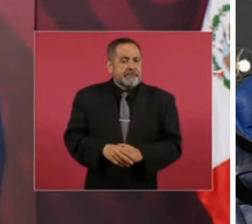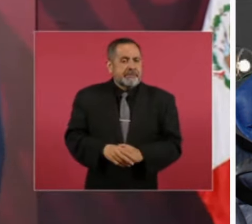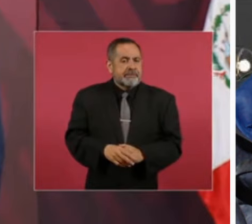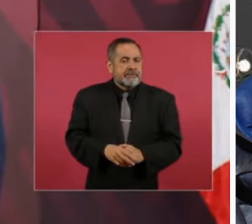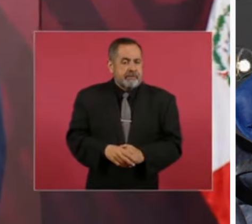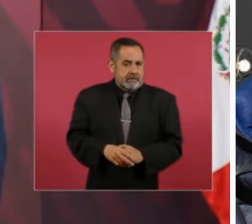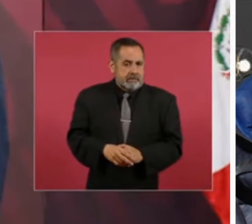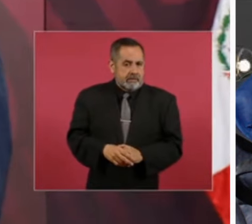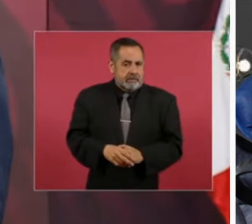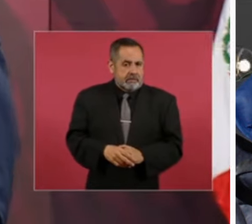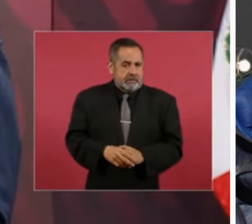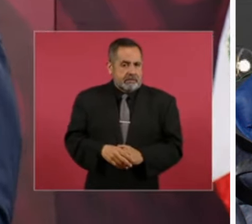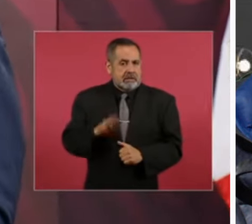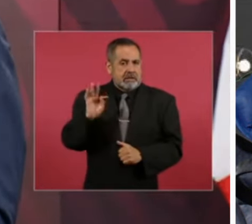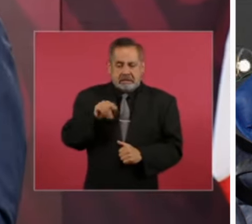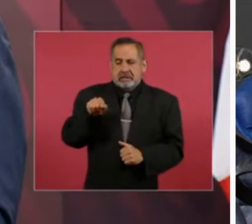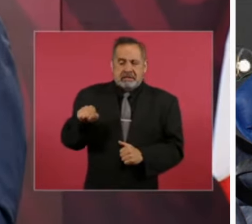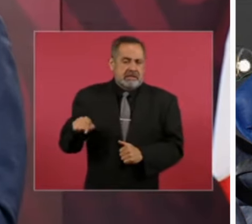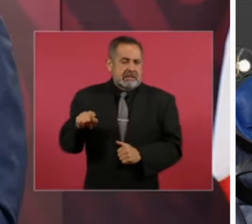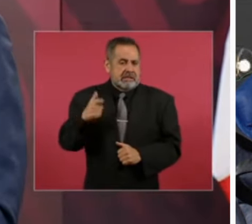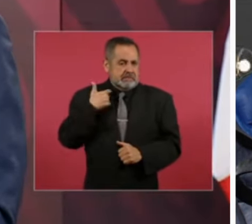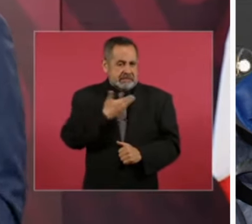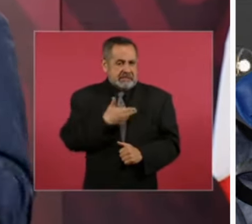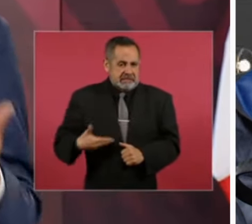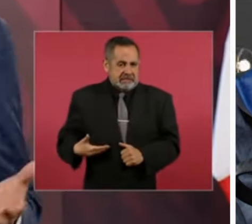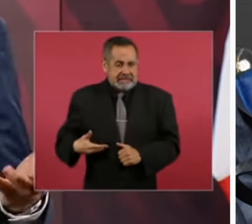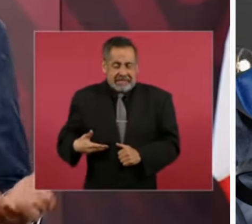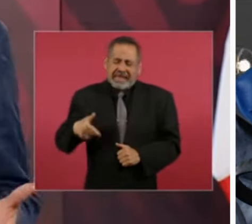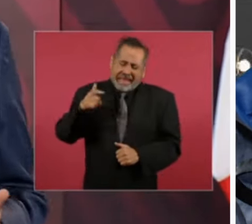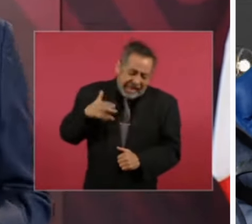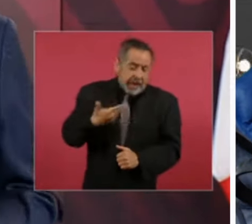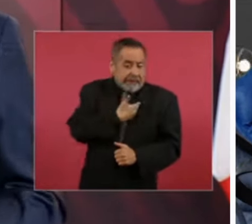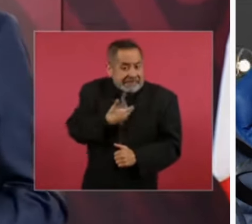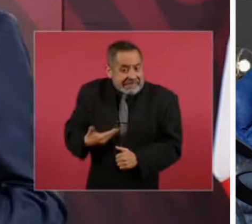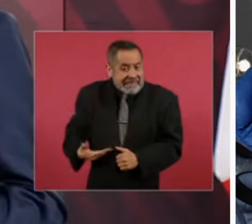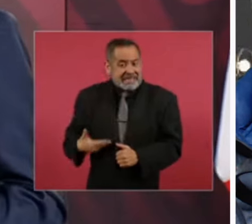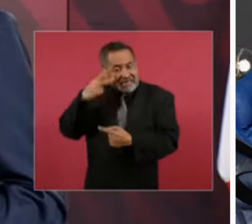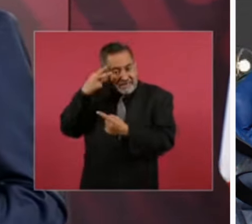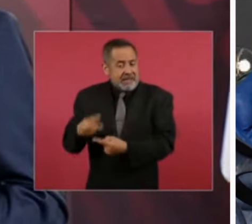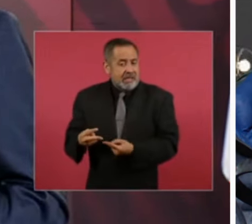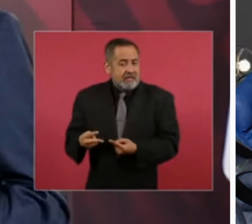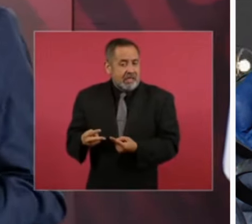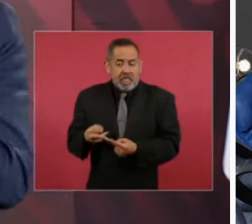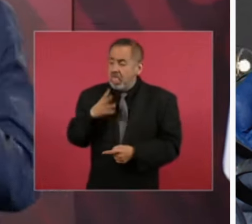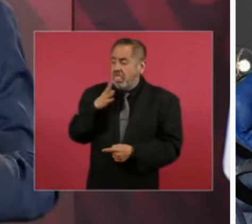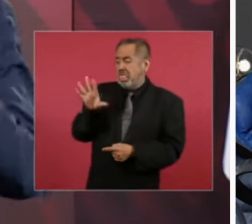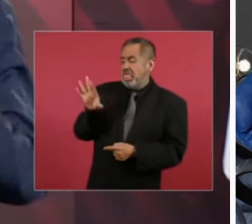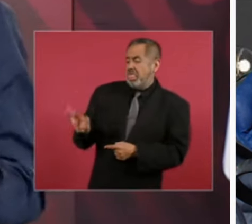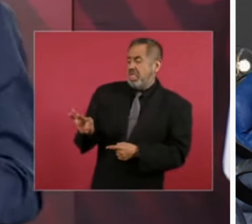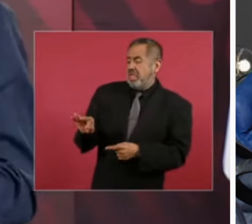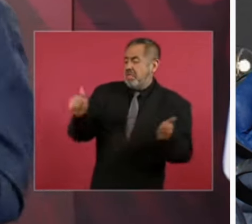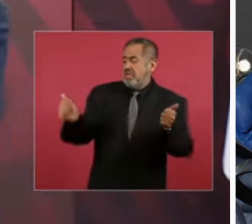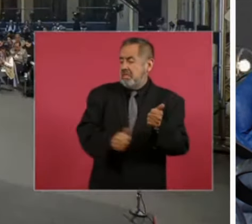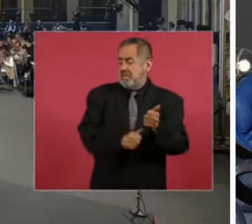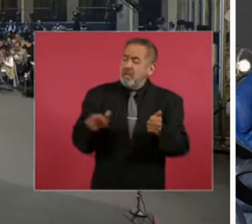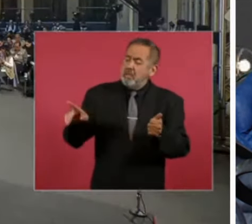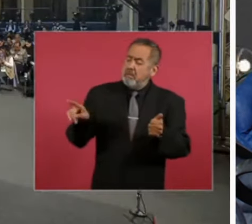ostentado el cargo estuvo de presidente es mucha prepotencia llevárselo